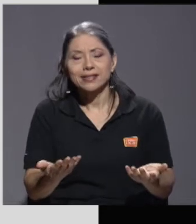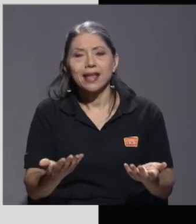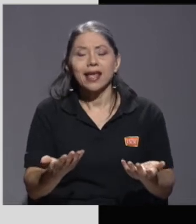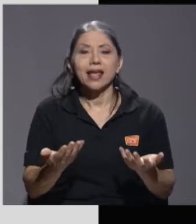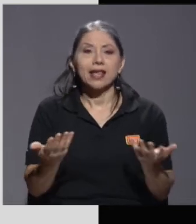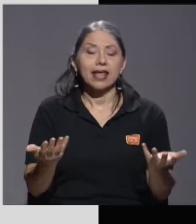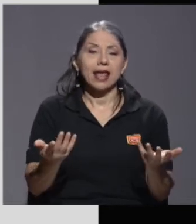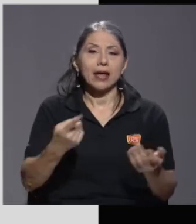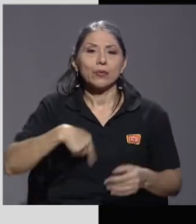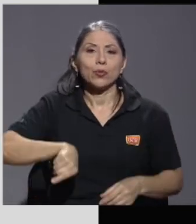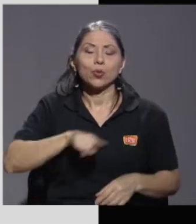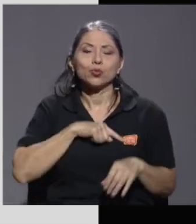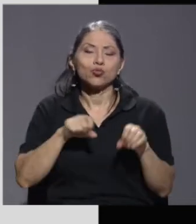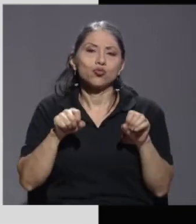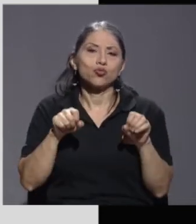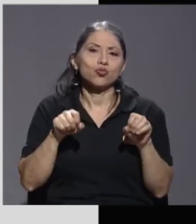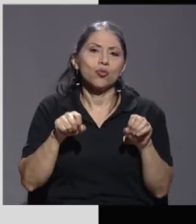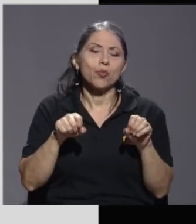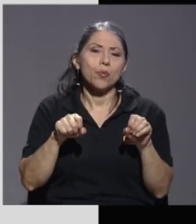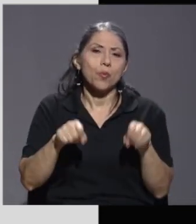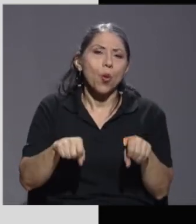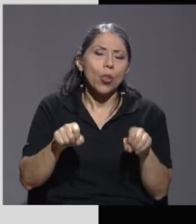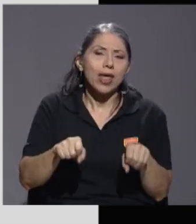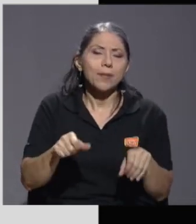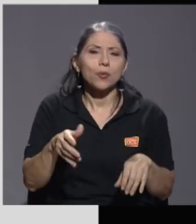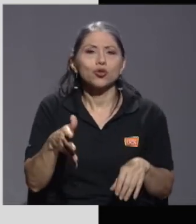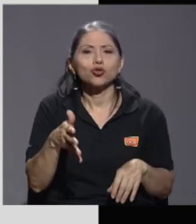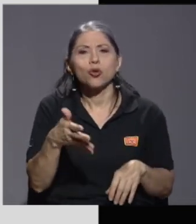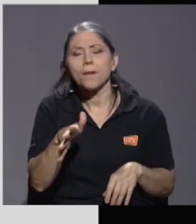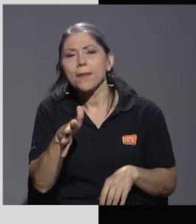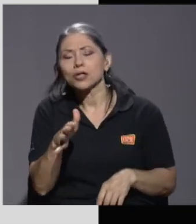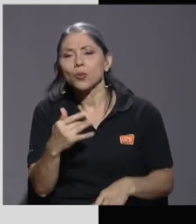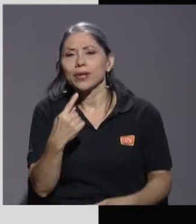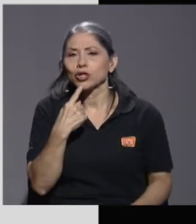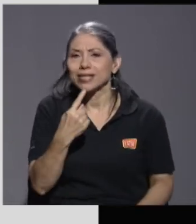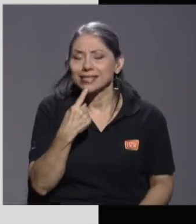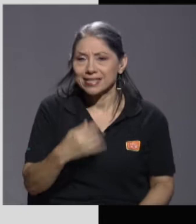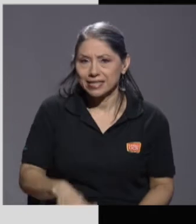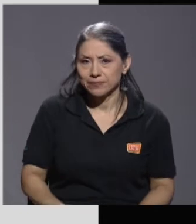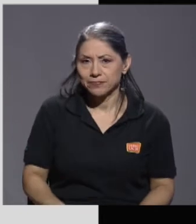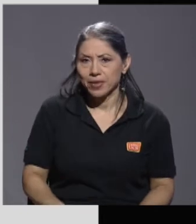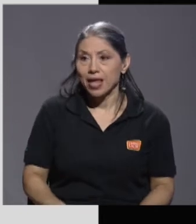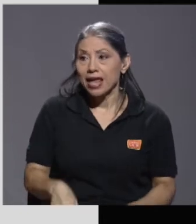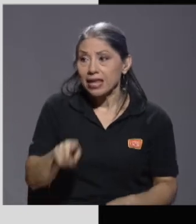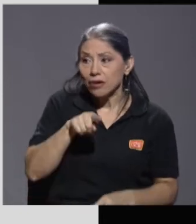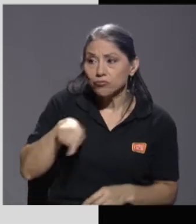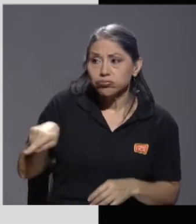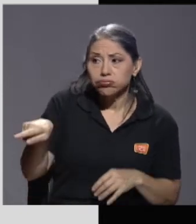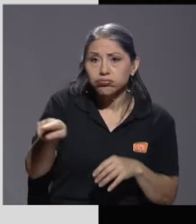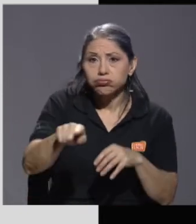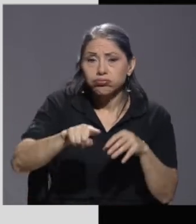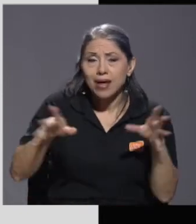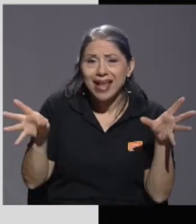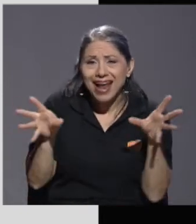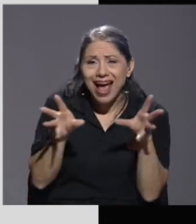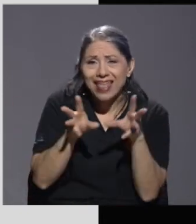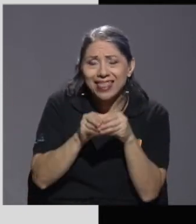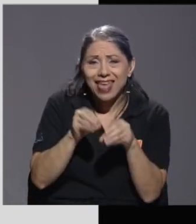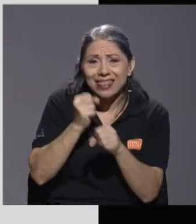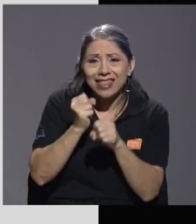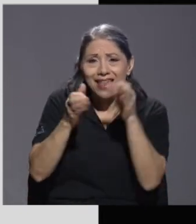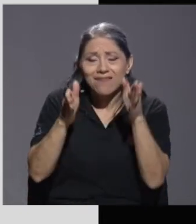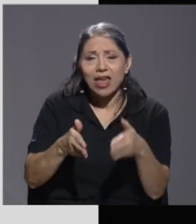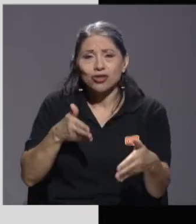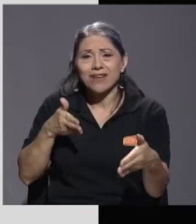podemos más o menos decir que la cantidad de trabajadores que han sido afectados son 600